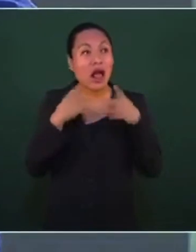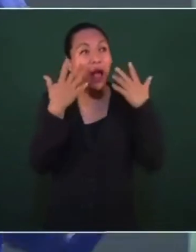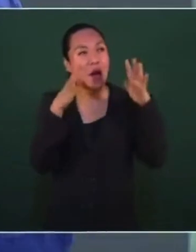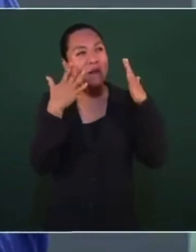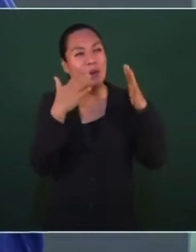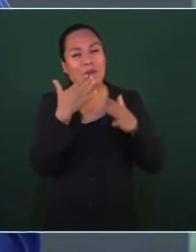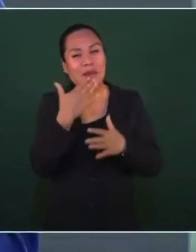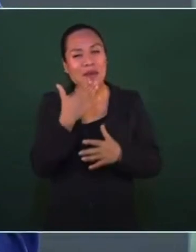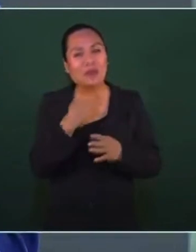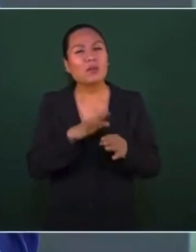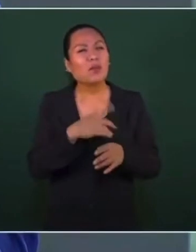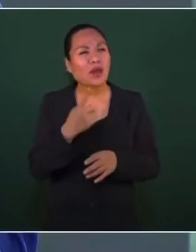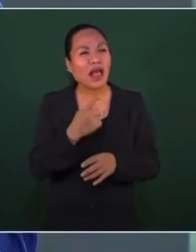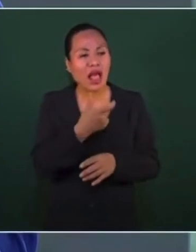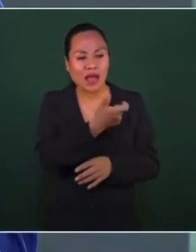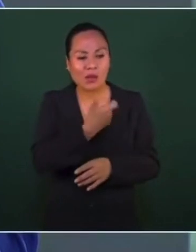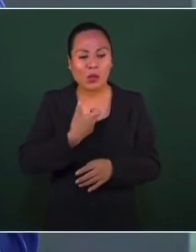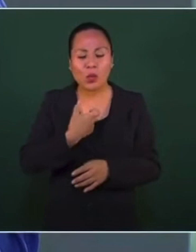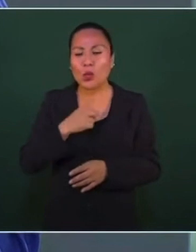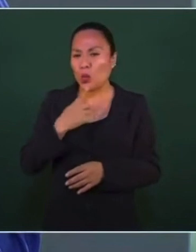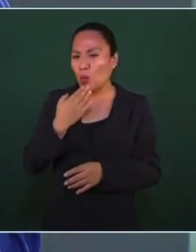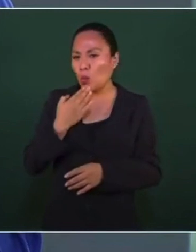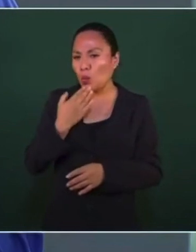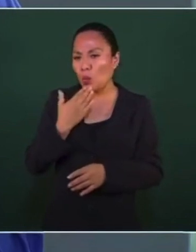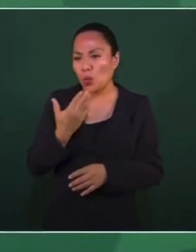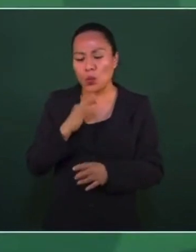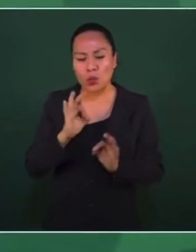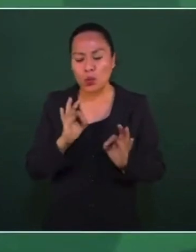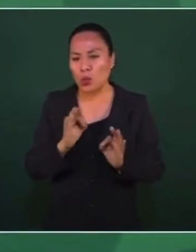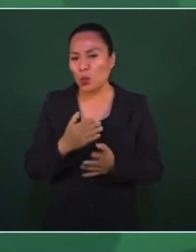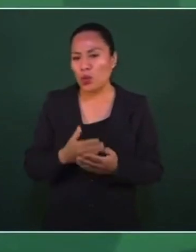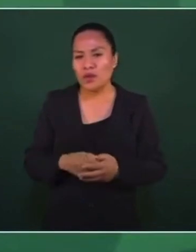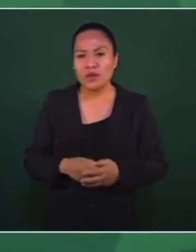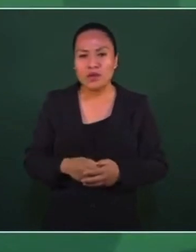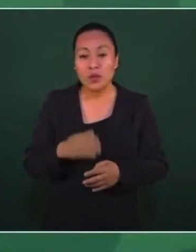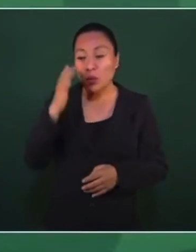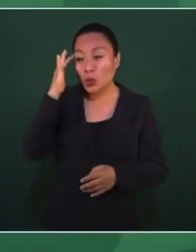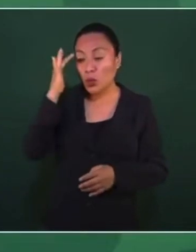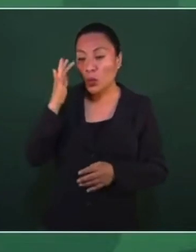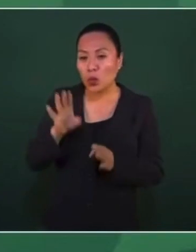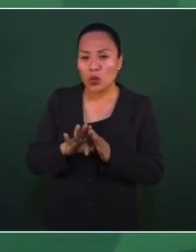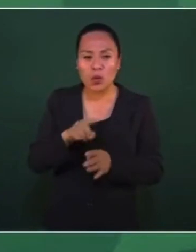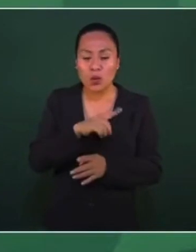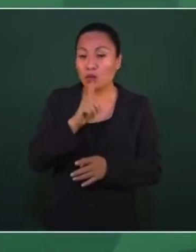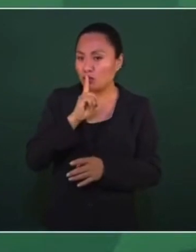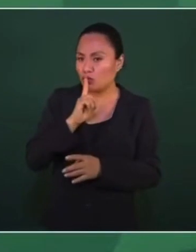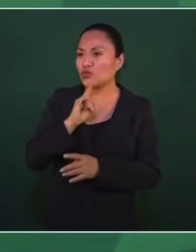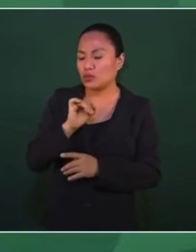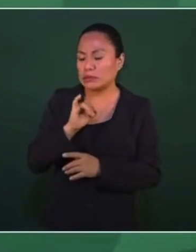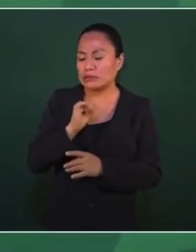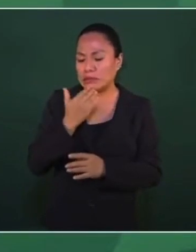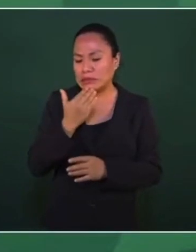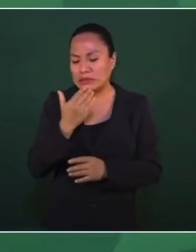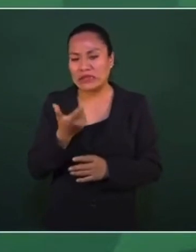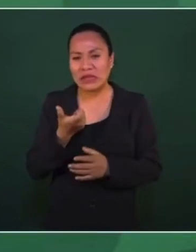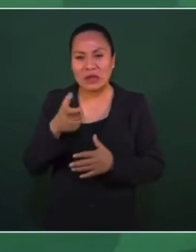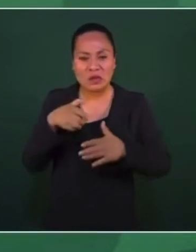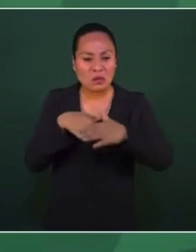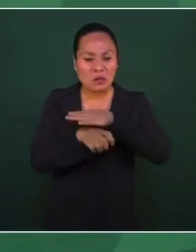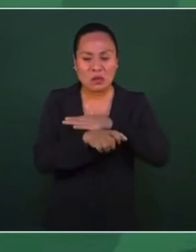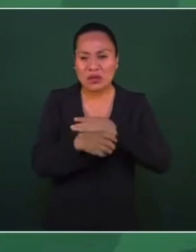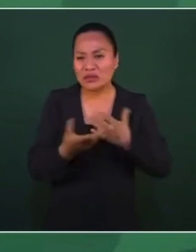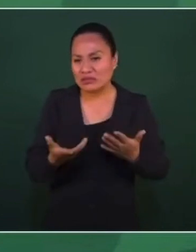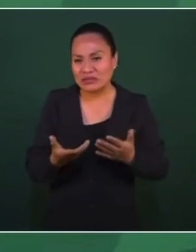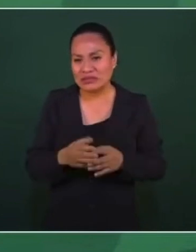también moche de todas estas tranzas y por eso callaban.